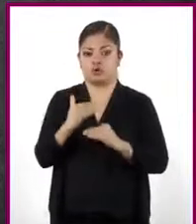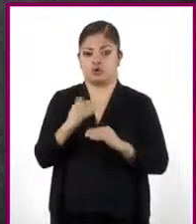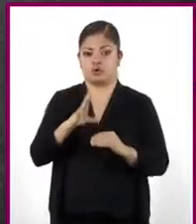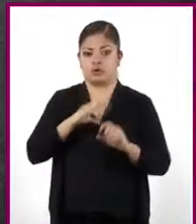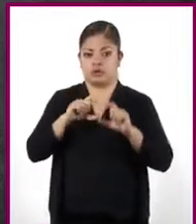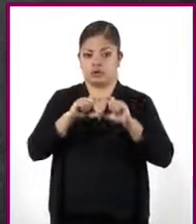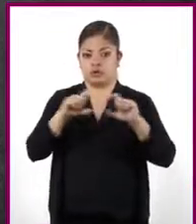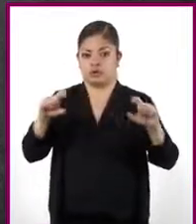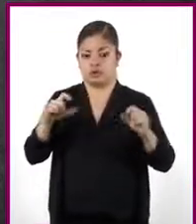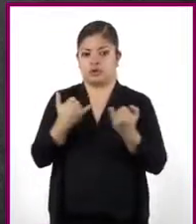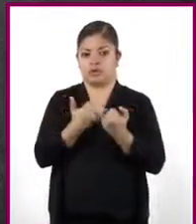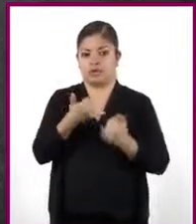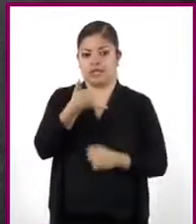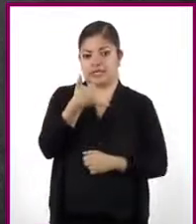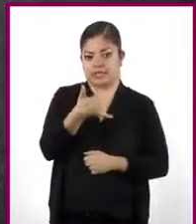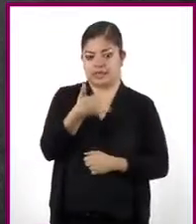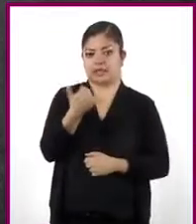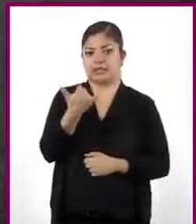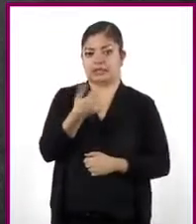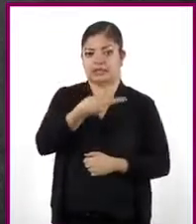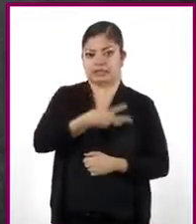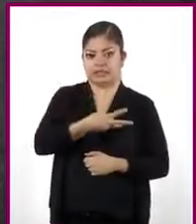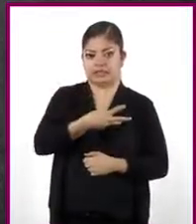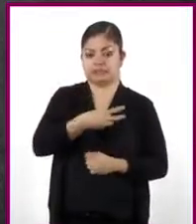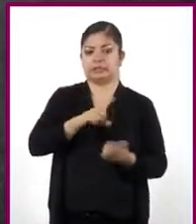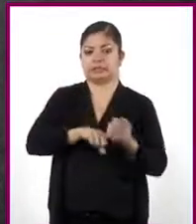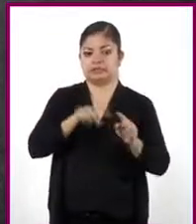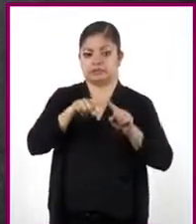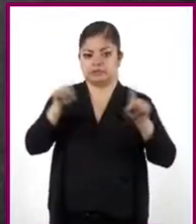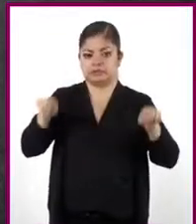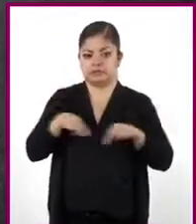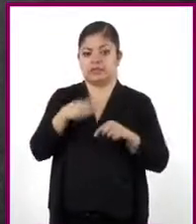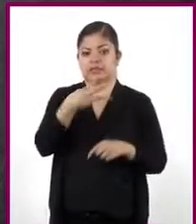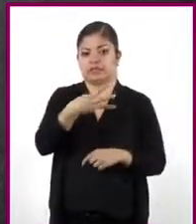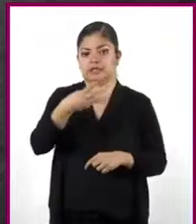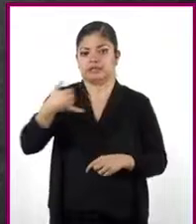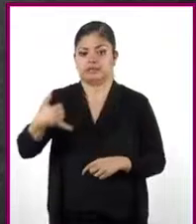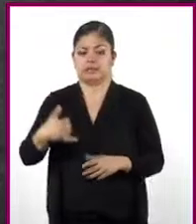un rectángulo cuyos lados miden Y y 3 y cuya área es 3Y.